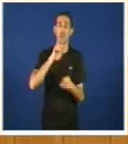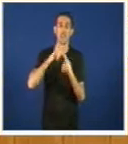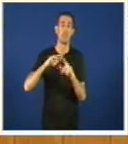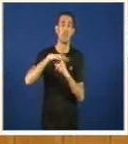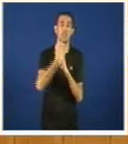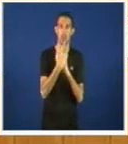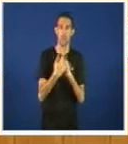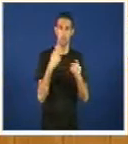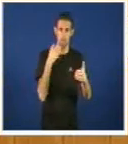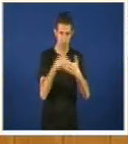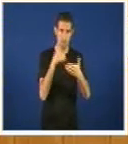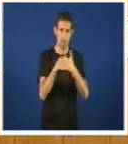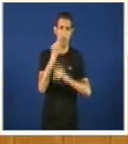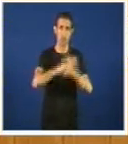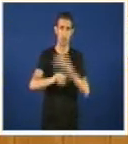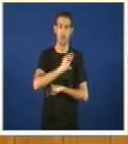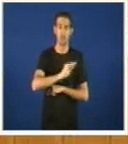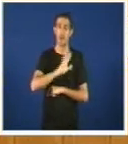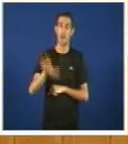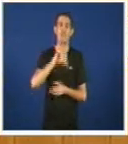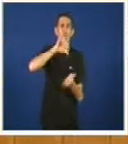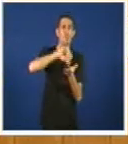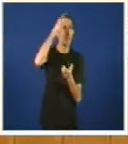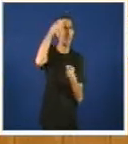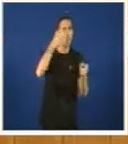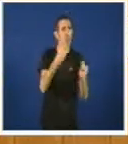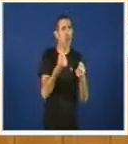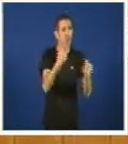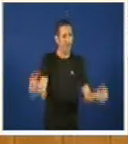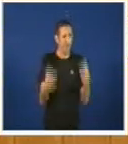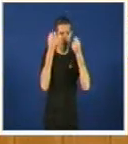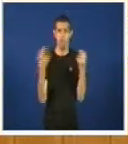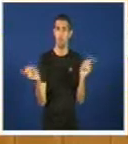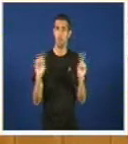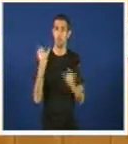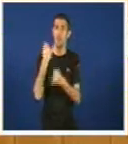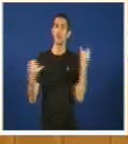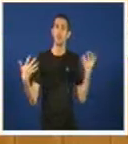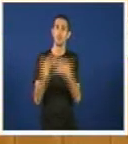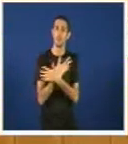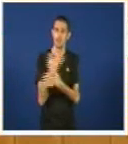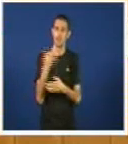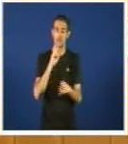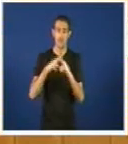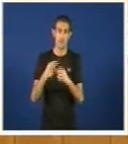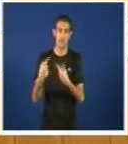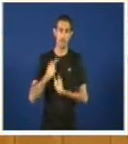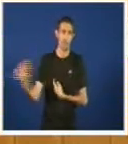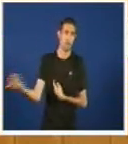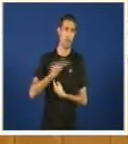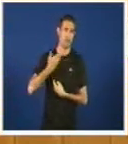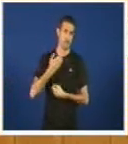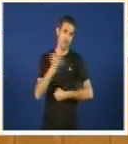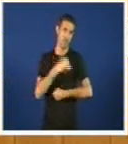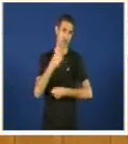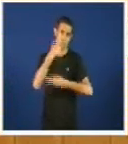dificultade e a cidade da cultura non axudou nese panorama máis ben o que estamos vendo é como lastra os fondos públicos